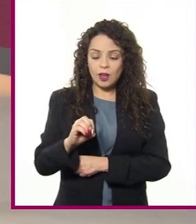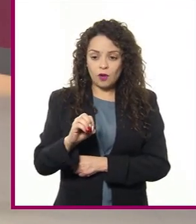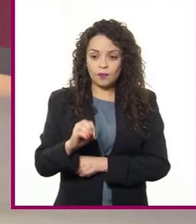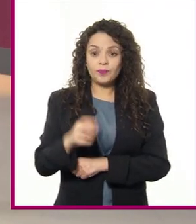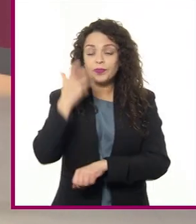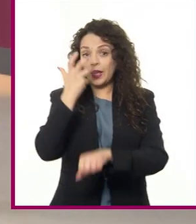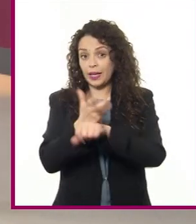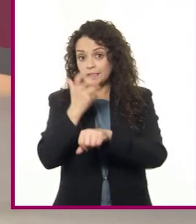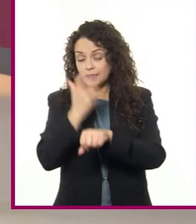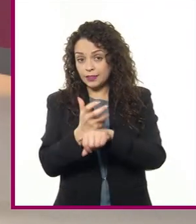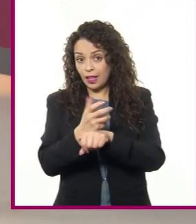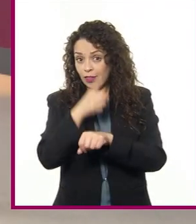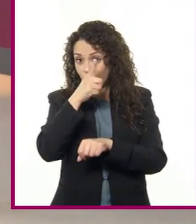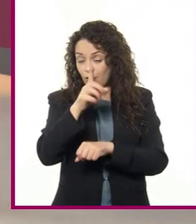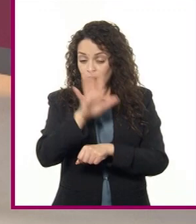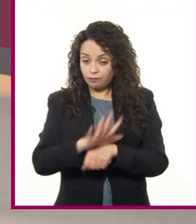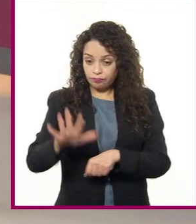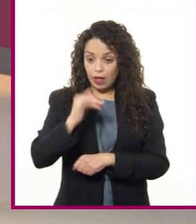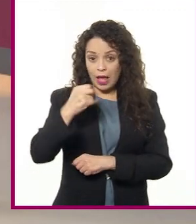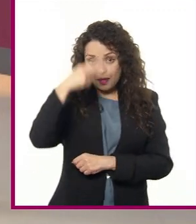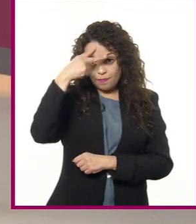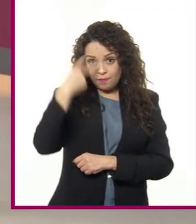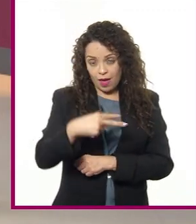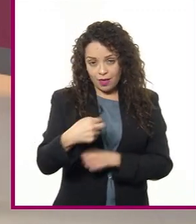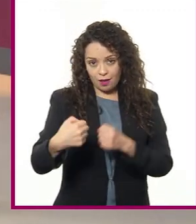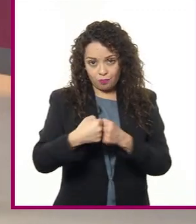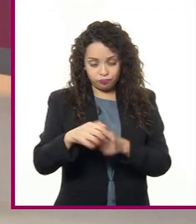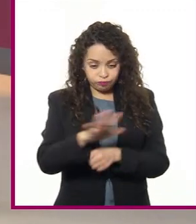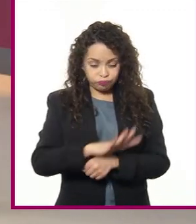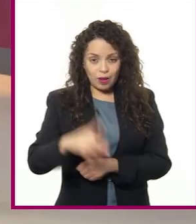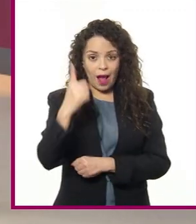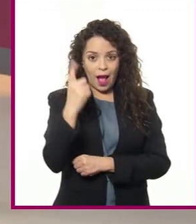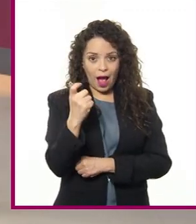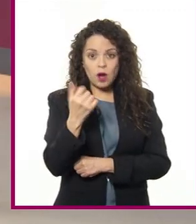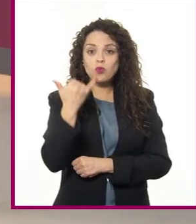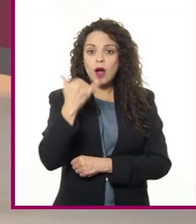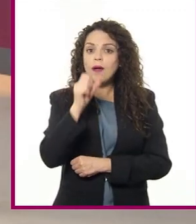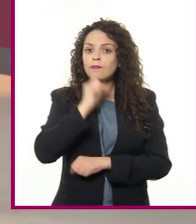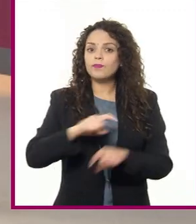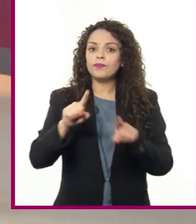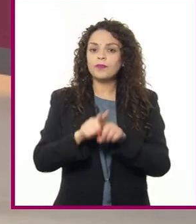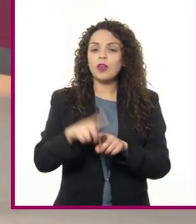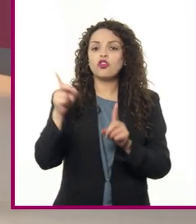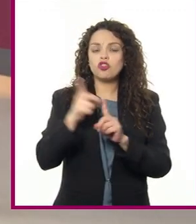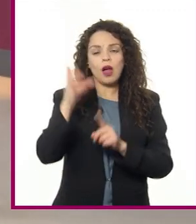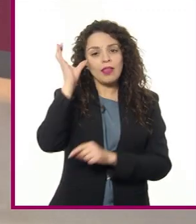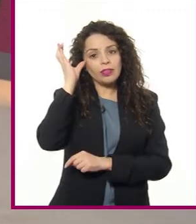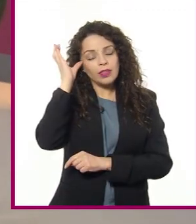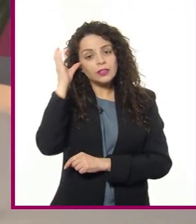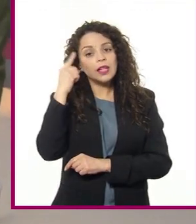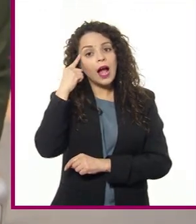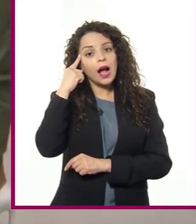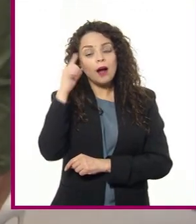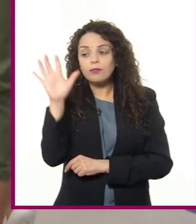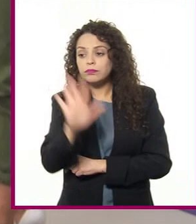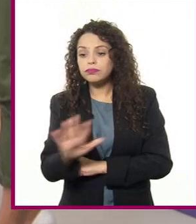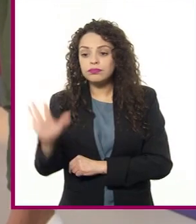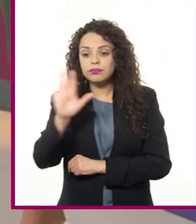de Estados Unidos de América y México, y también en las costas orientales de China y Japón. 15.